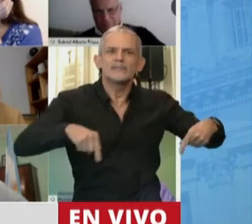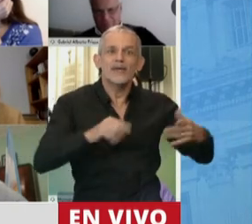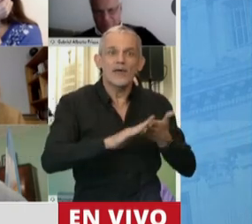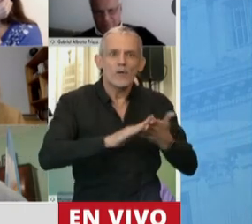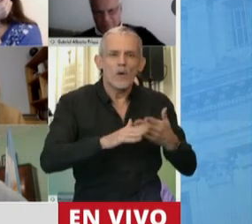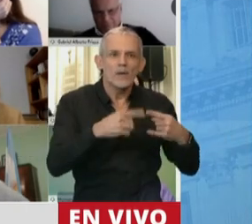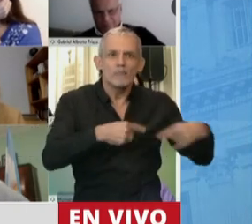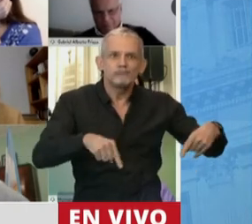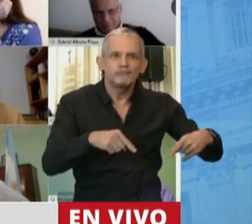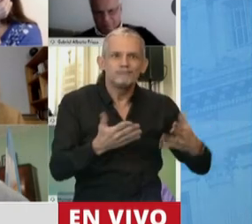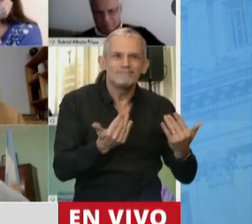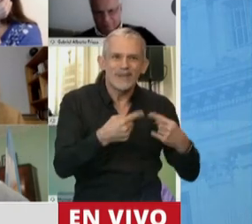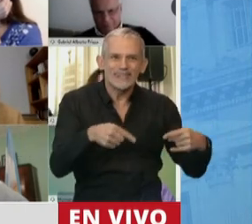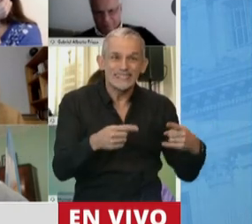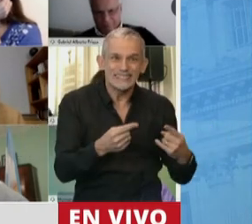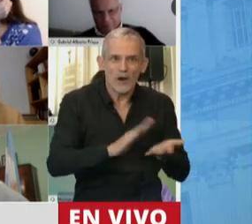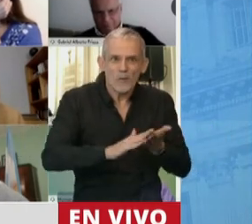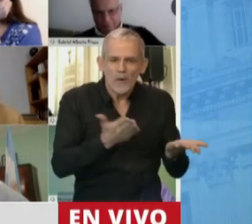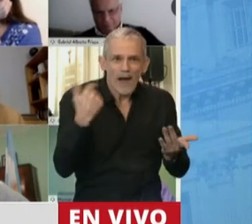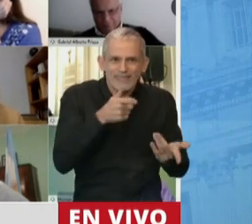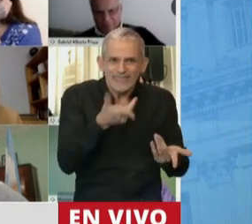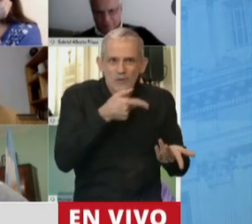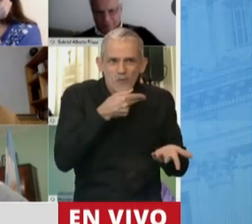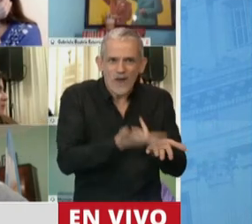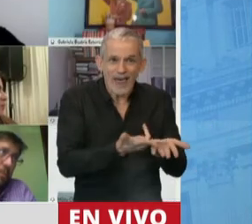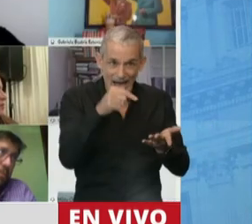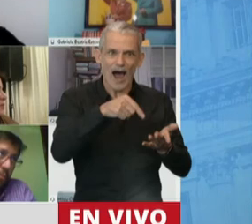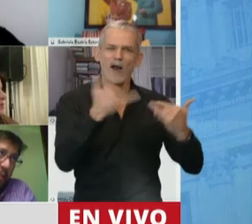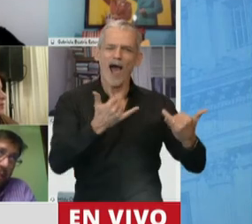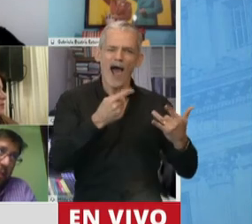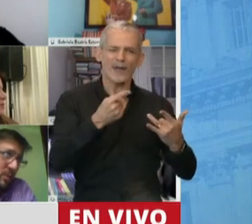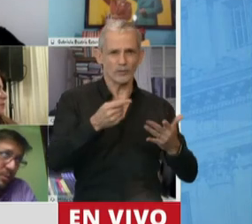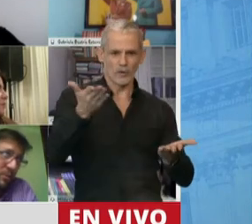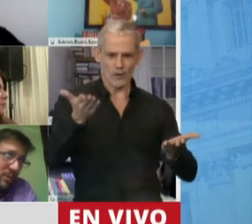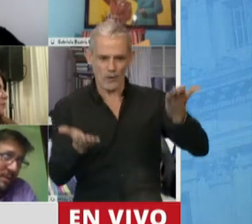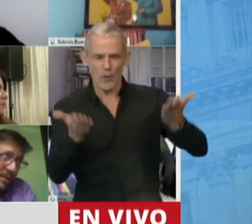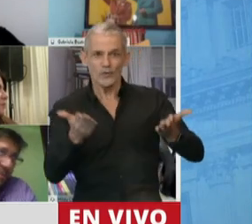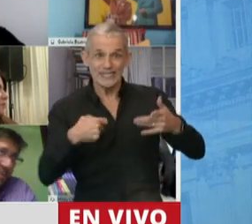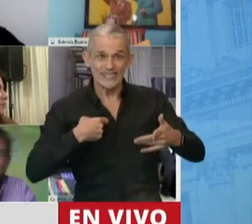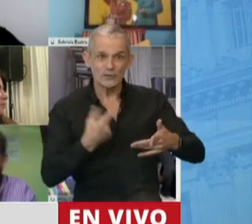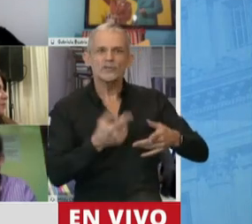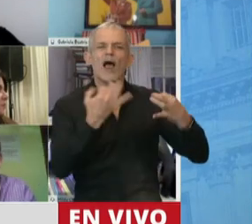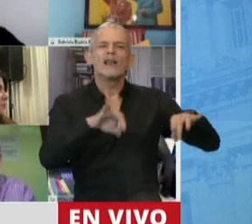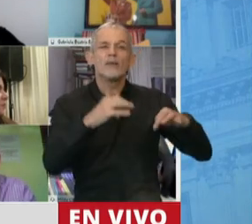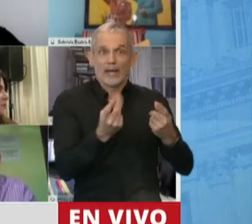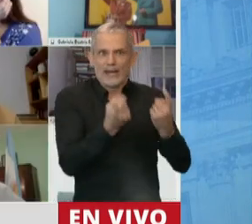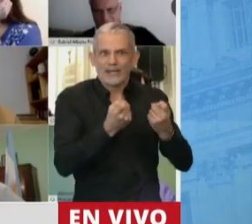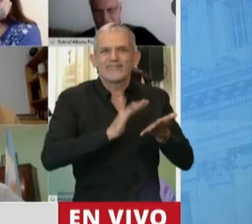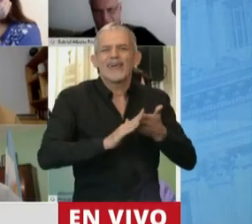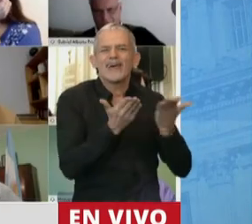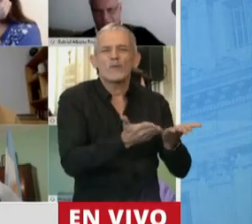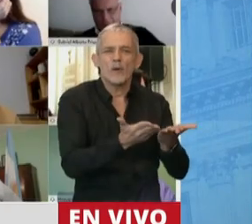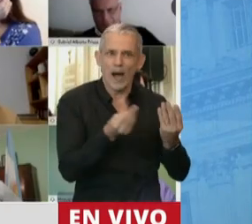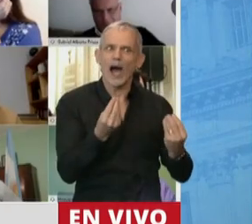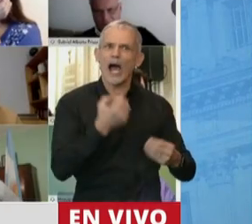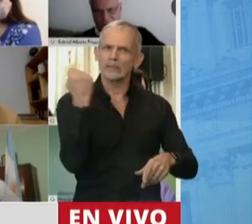Y esas nuevas necesidades en un estado de justicia social tiene como resultado la